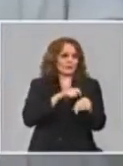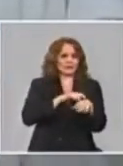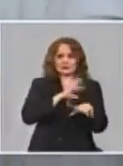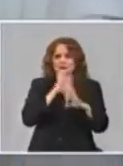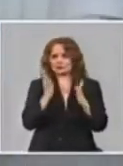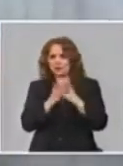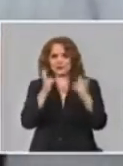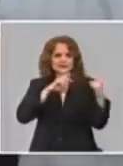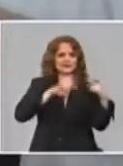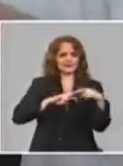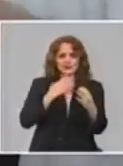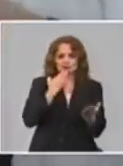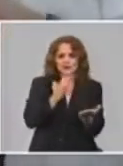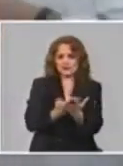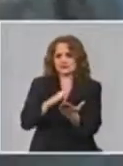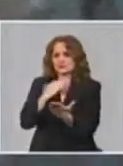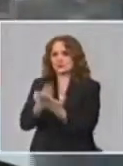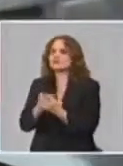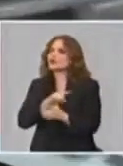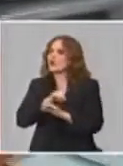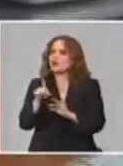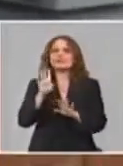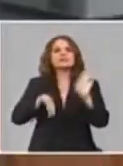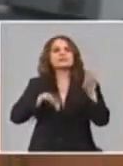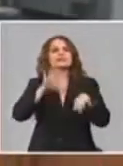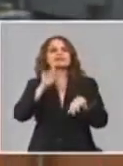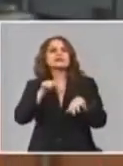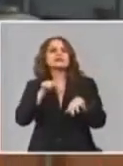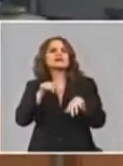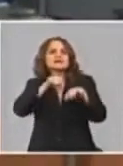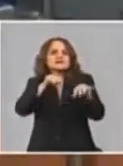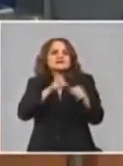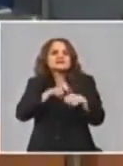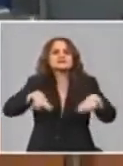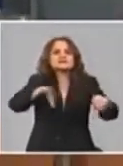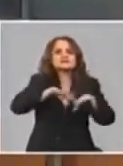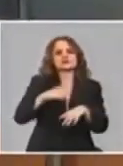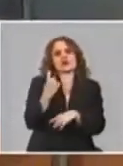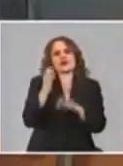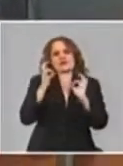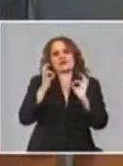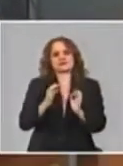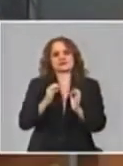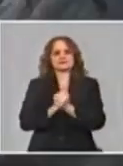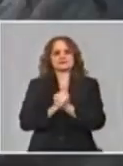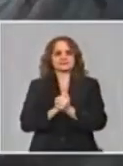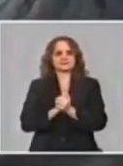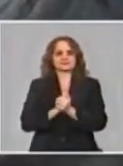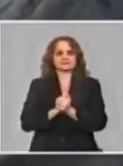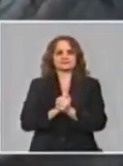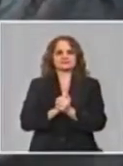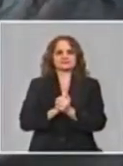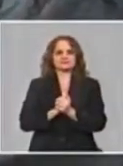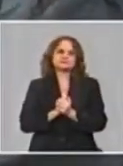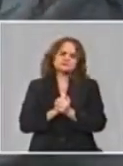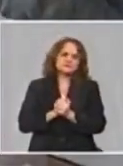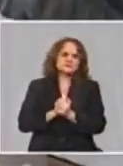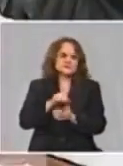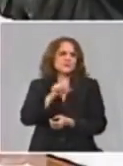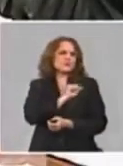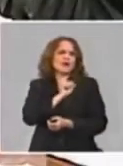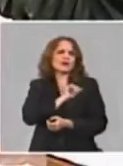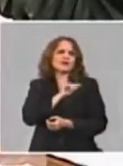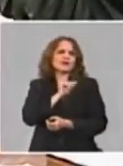momento que la situación amerita que se introduzca una intervención. Y yo, de alguna manera, quería recordar a nuestra